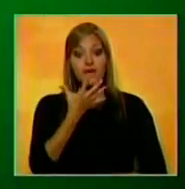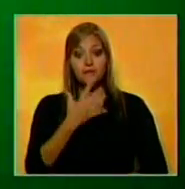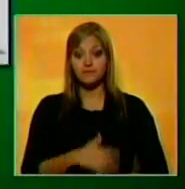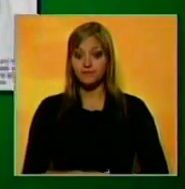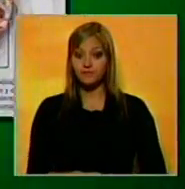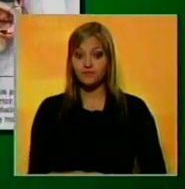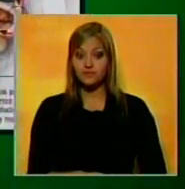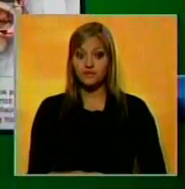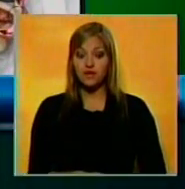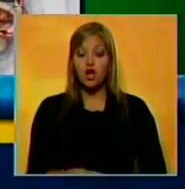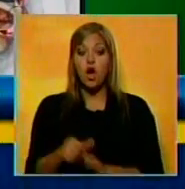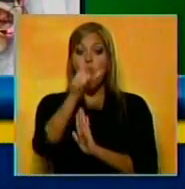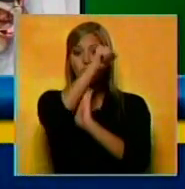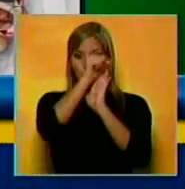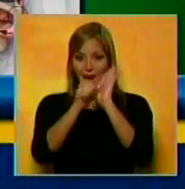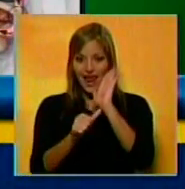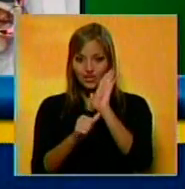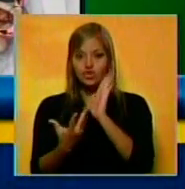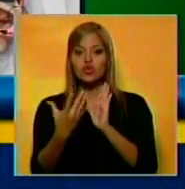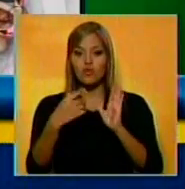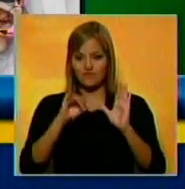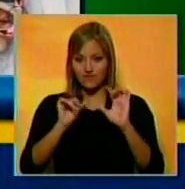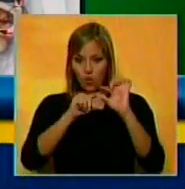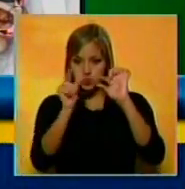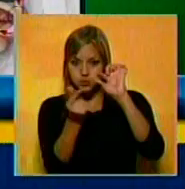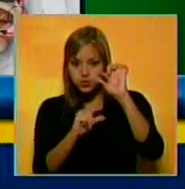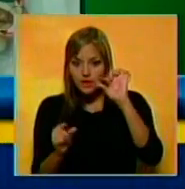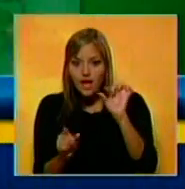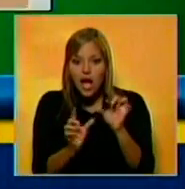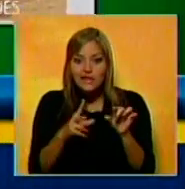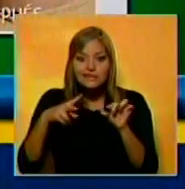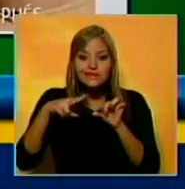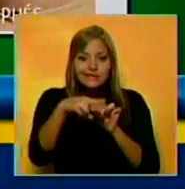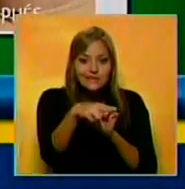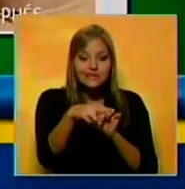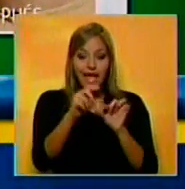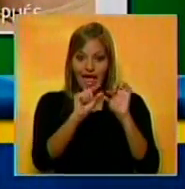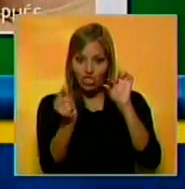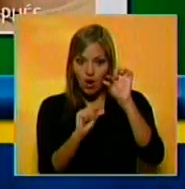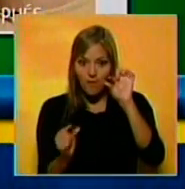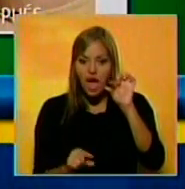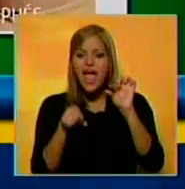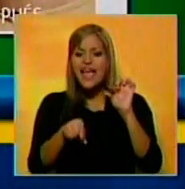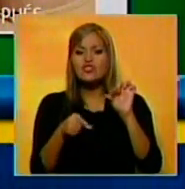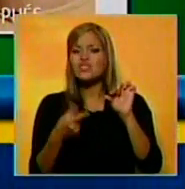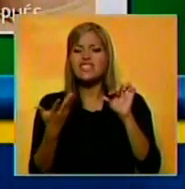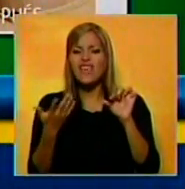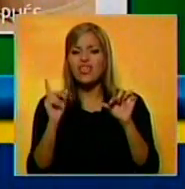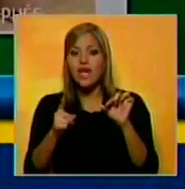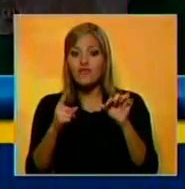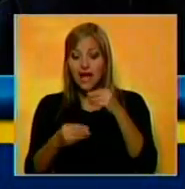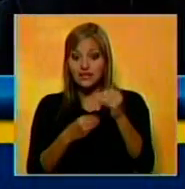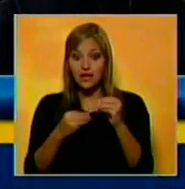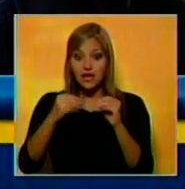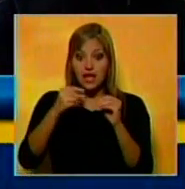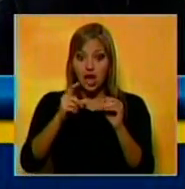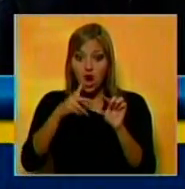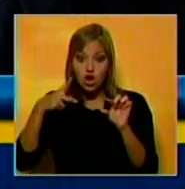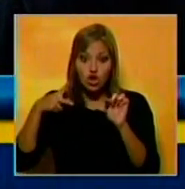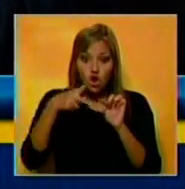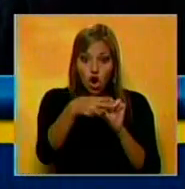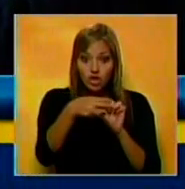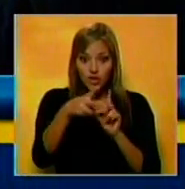La cirugía bariátrica o bypass gástrico es un procedimiento médico que consiste en un corte que se realiza en el estómago